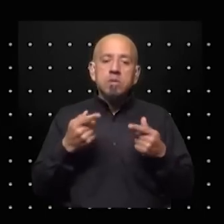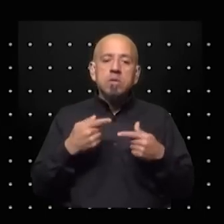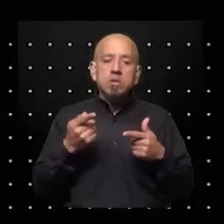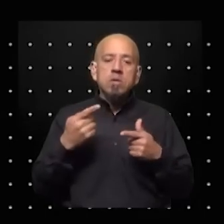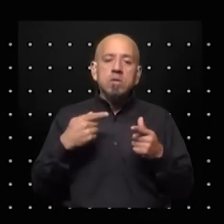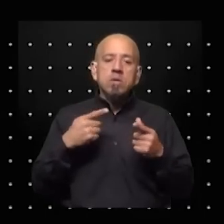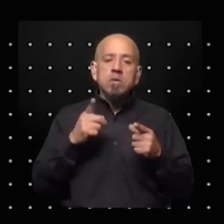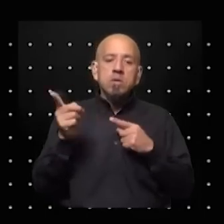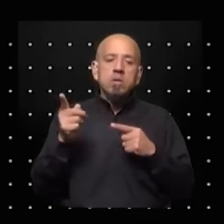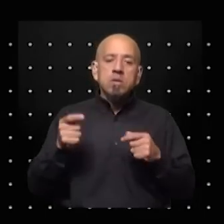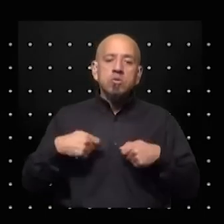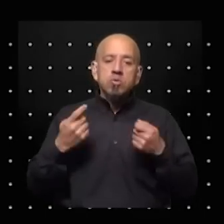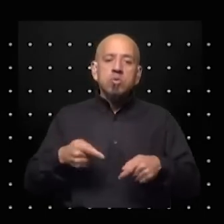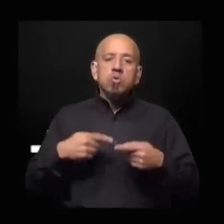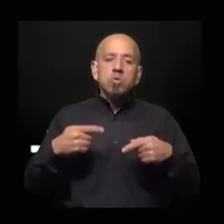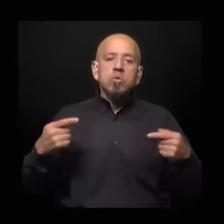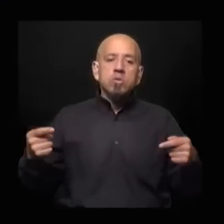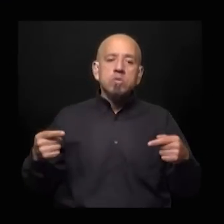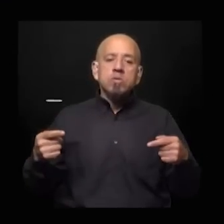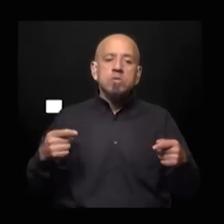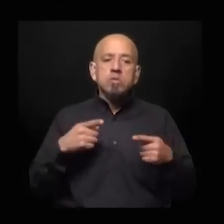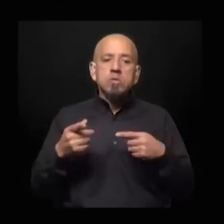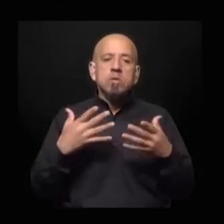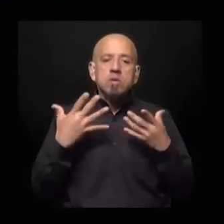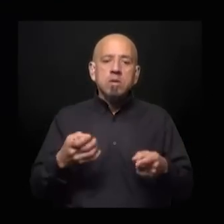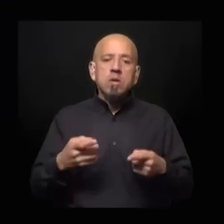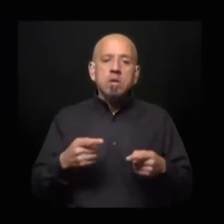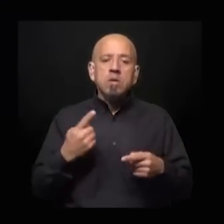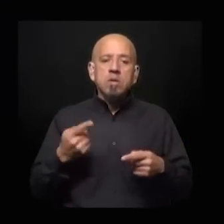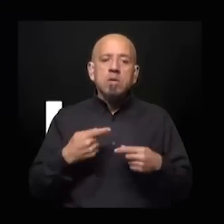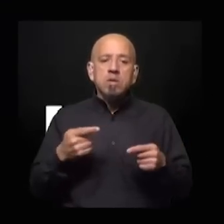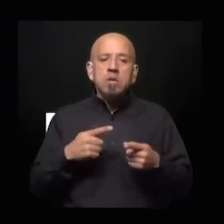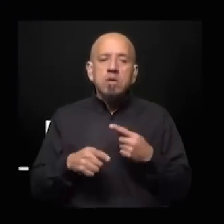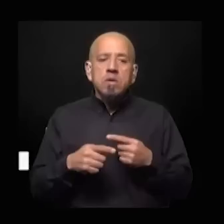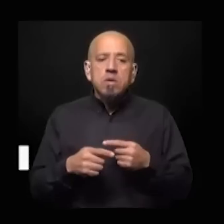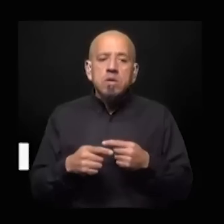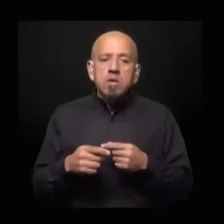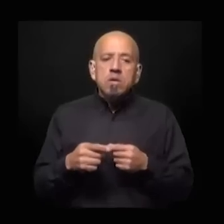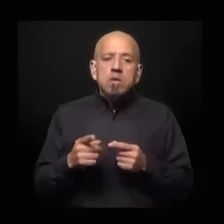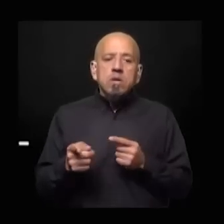mercancías y están intentando conseguir una cosa mucho más, digamos,